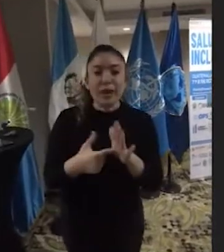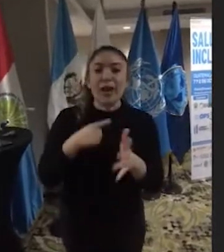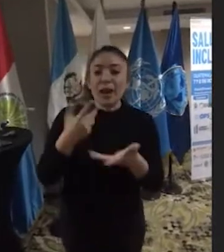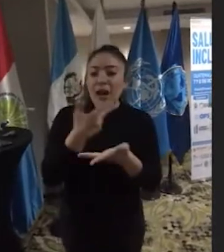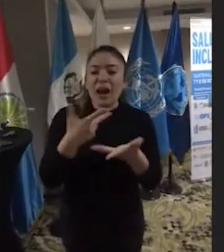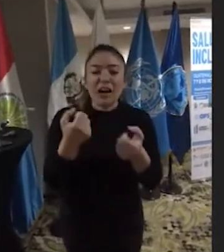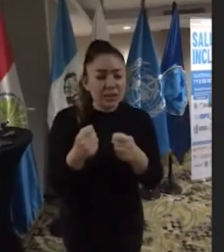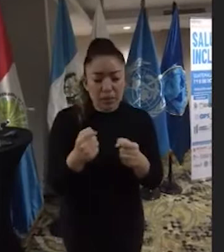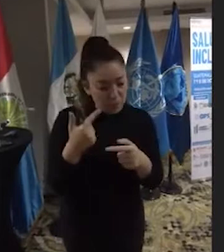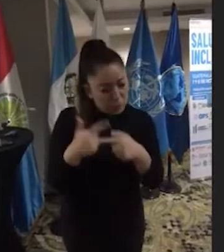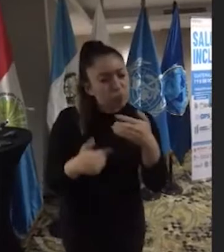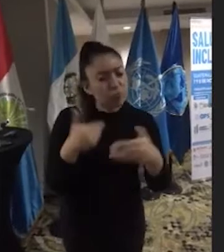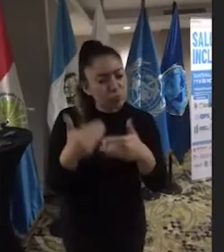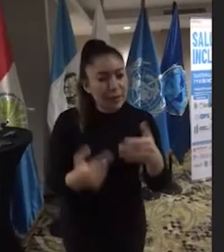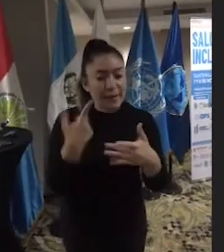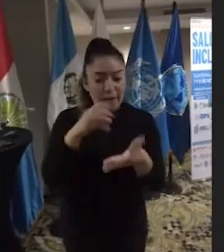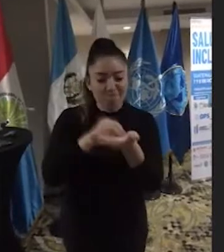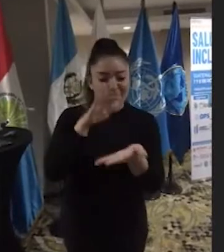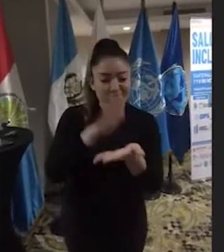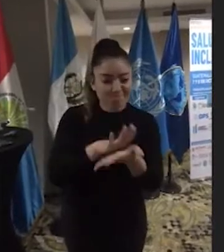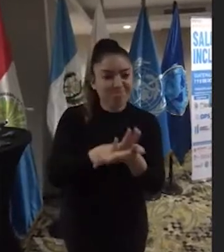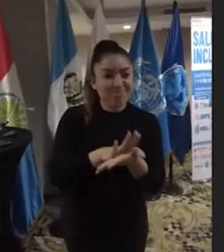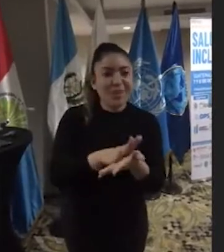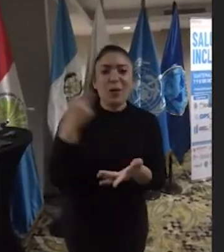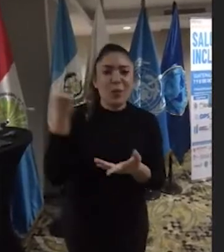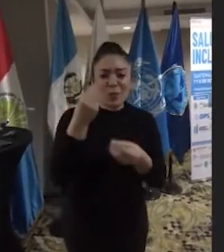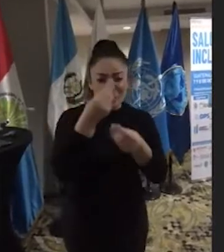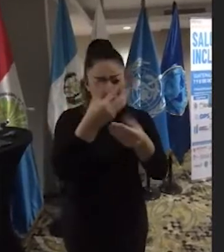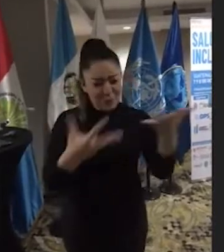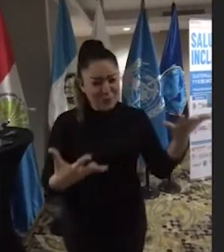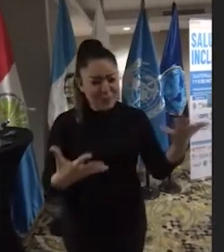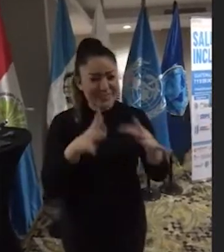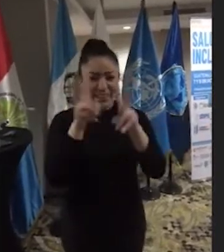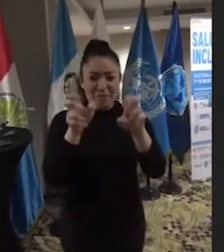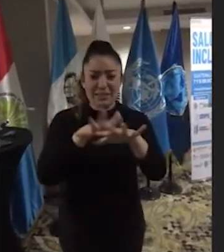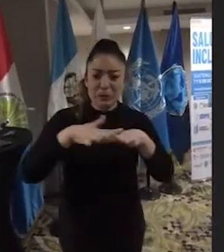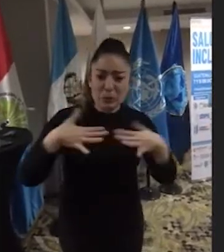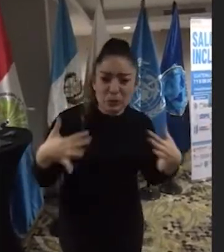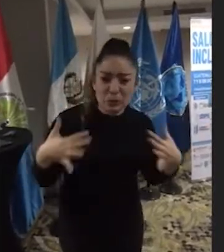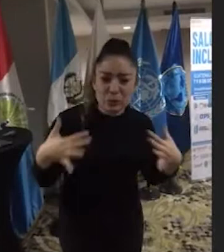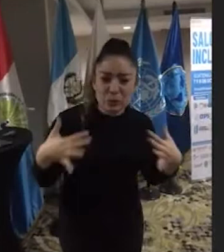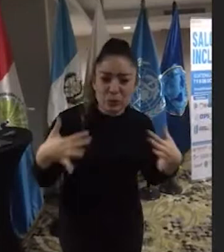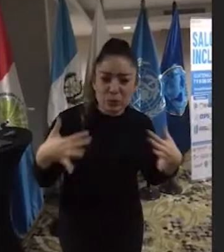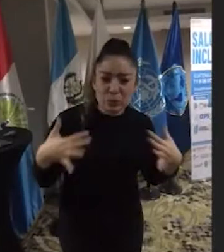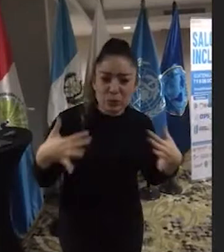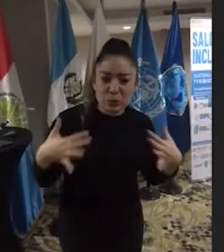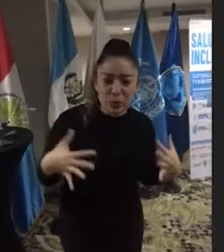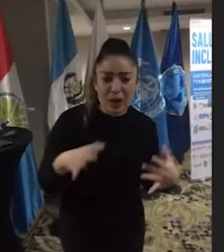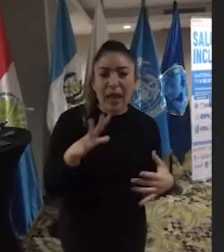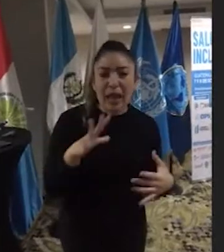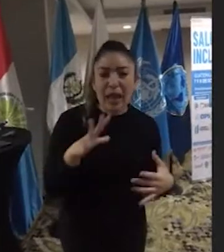pero sí, estamos confirmando muchos índices de exclusión de los cuales hemos